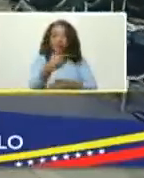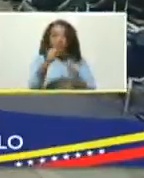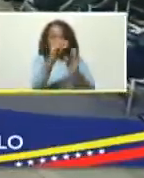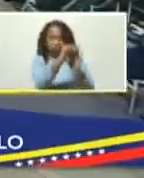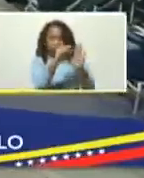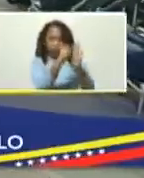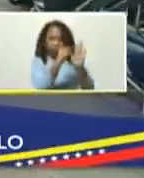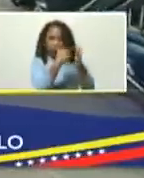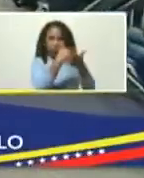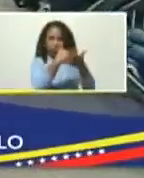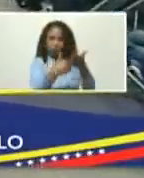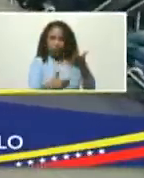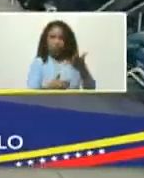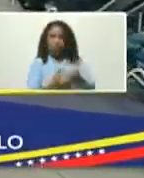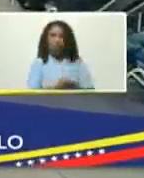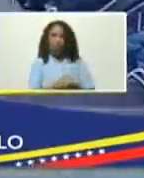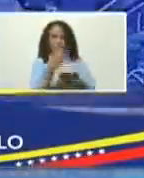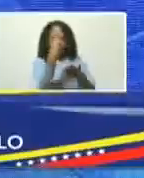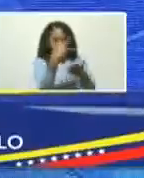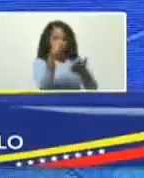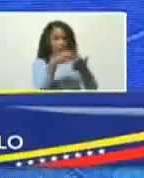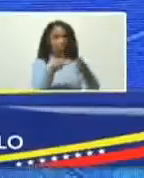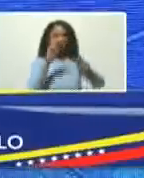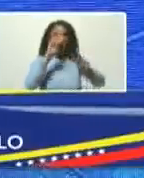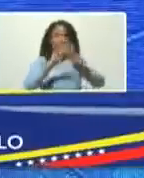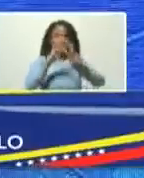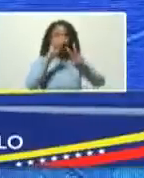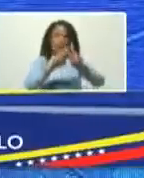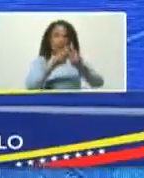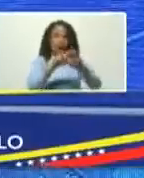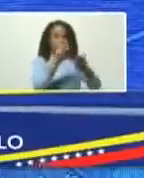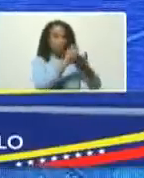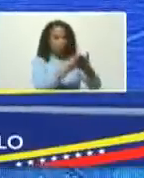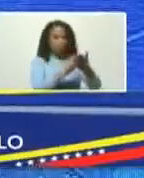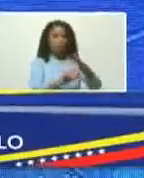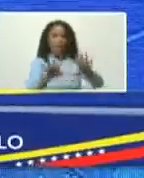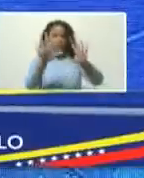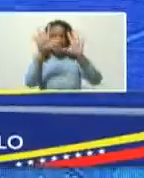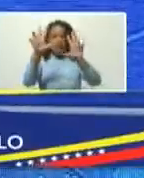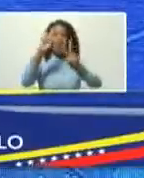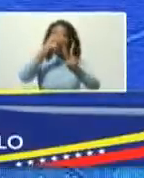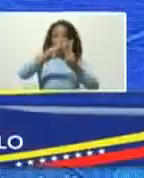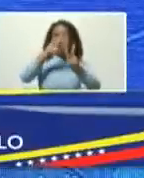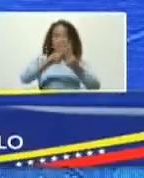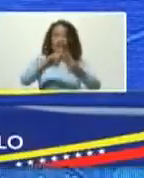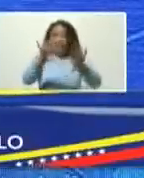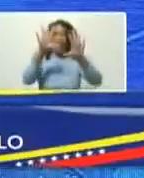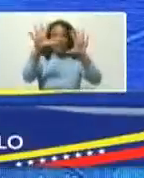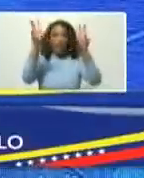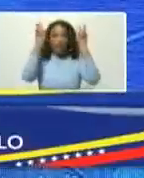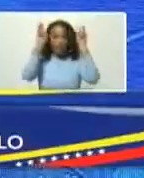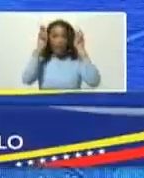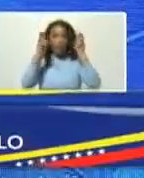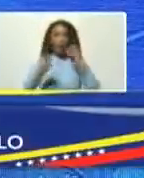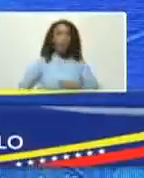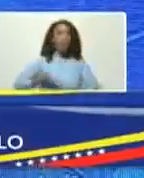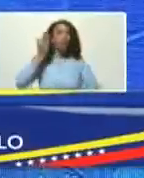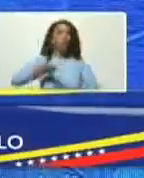con varios numerales 10 numerales 10 conceptos fundamentales